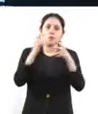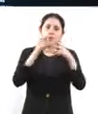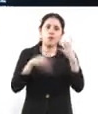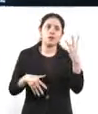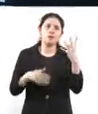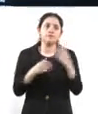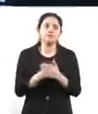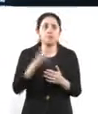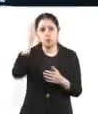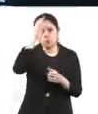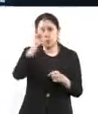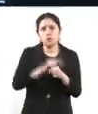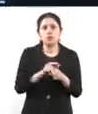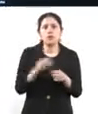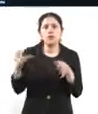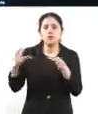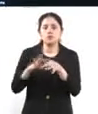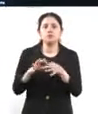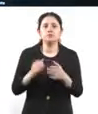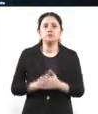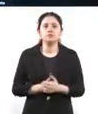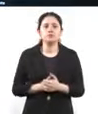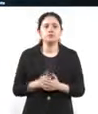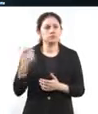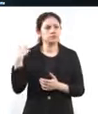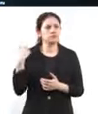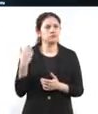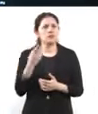la ciudad. Dígame. Ah.